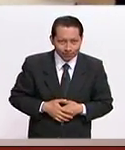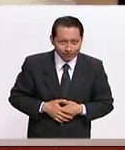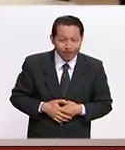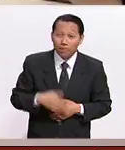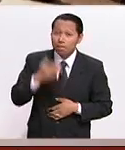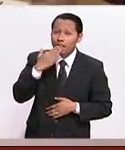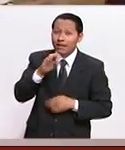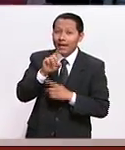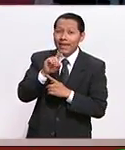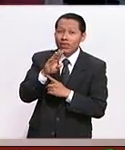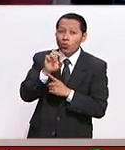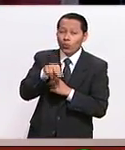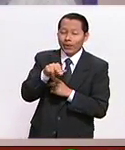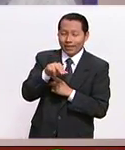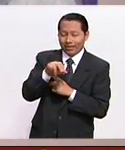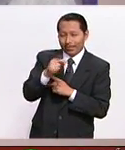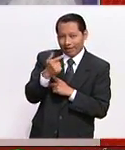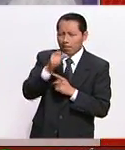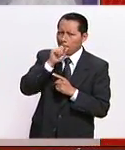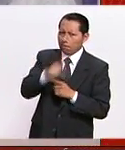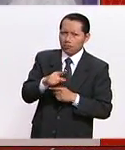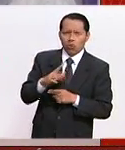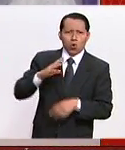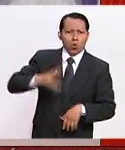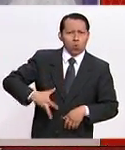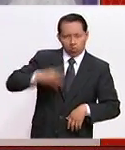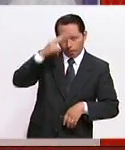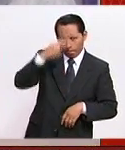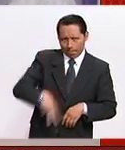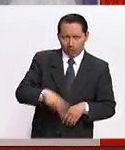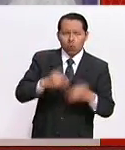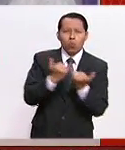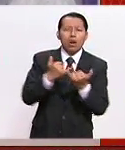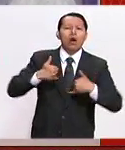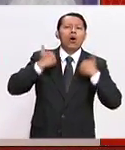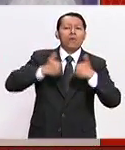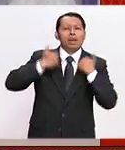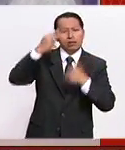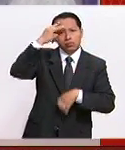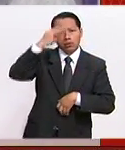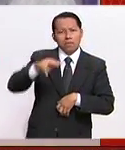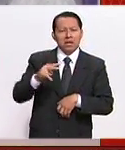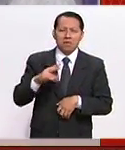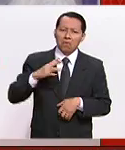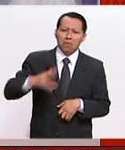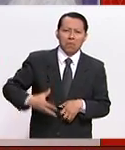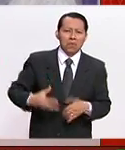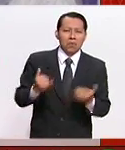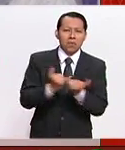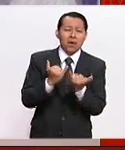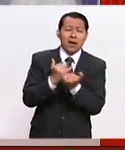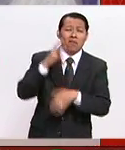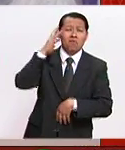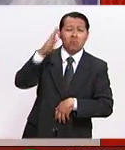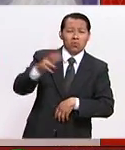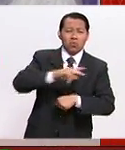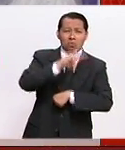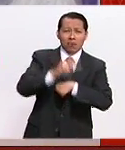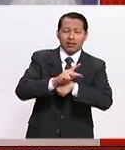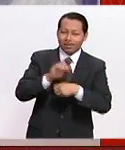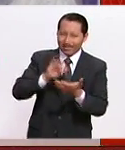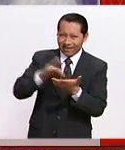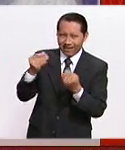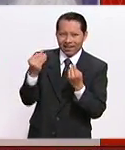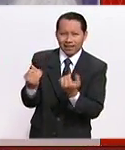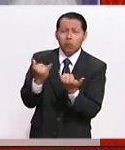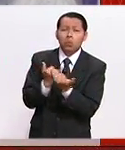Ezequiel Jiménez, muchas felicidades, eres un orgullo para México, para los jóvenes de México y, por supuesto, para el futuro de nuestro país. Muchísimas gracias,